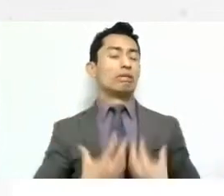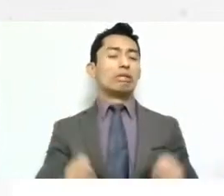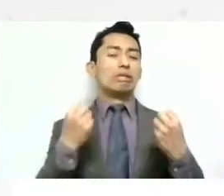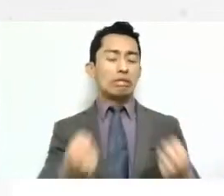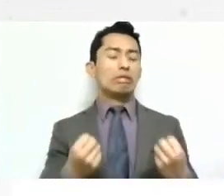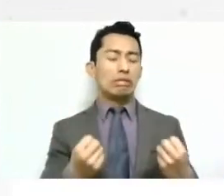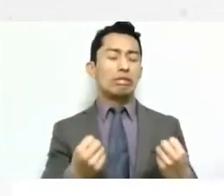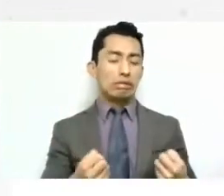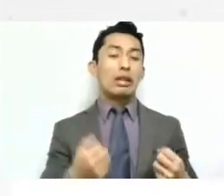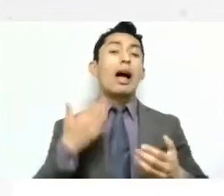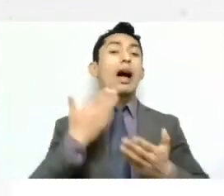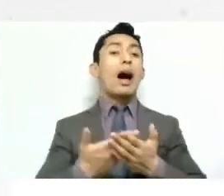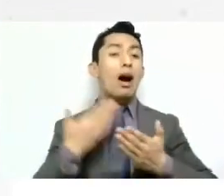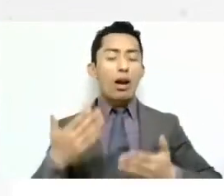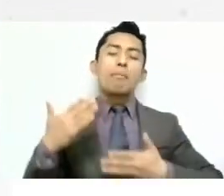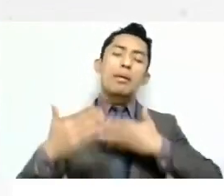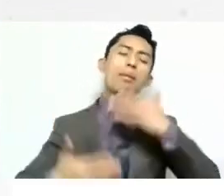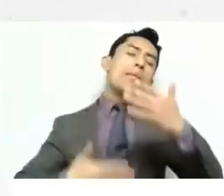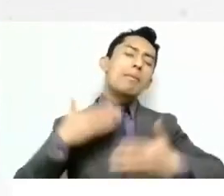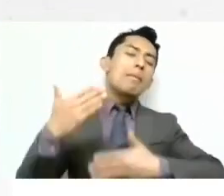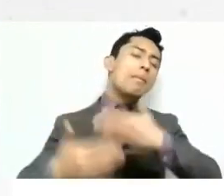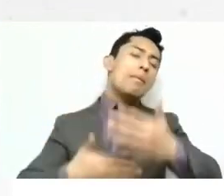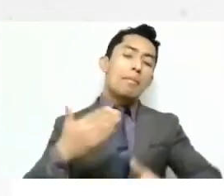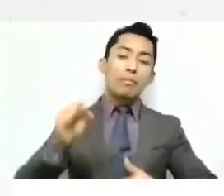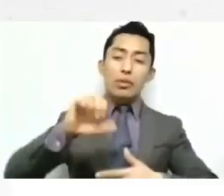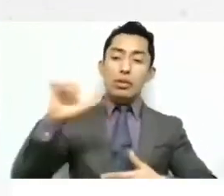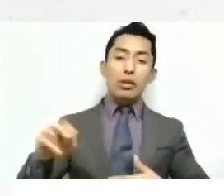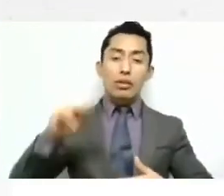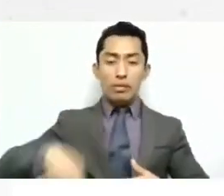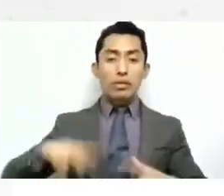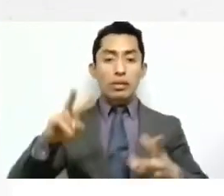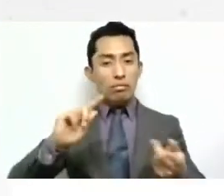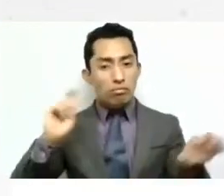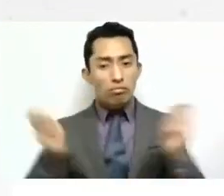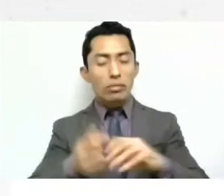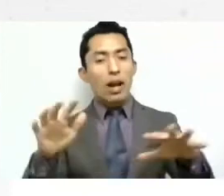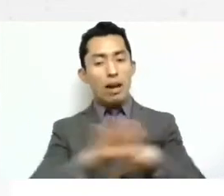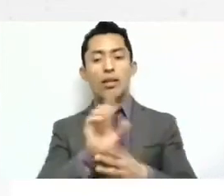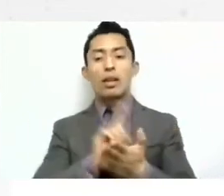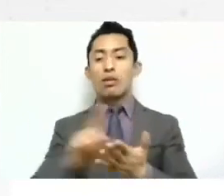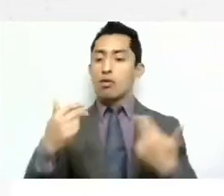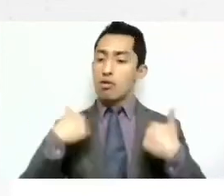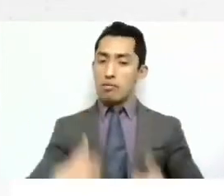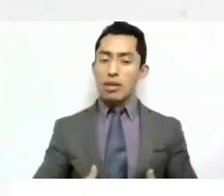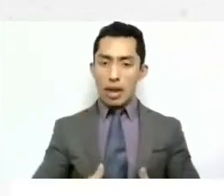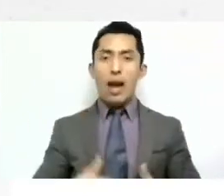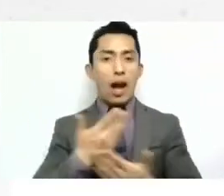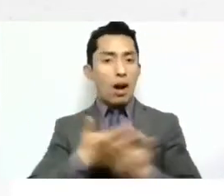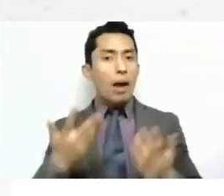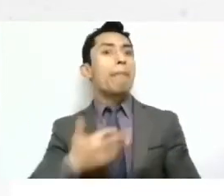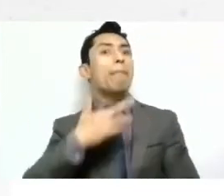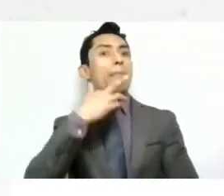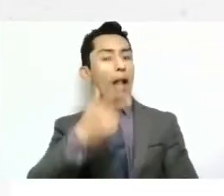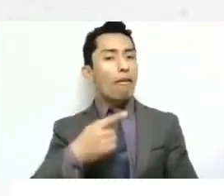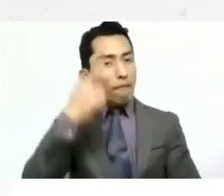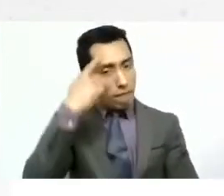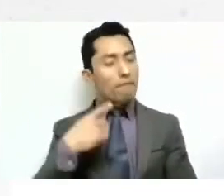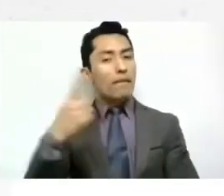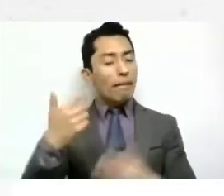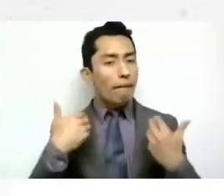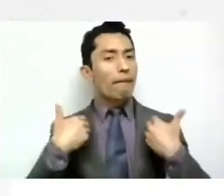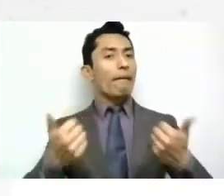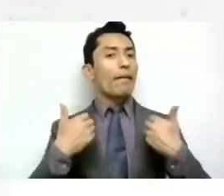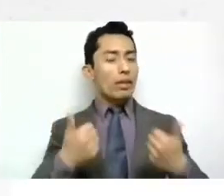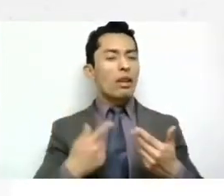el proceso que ha tenido la Suprema Corte de los Derechos Humanos, cómo ha sido más práctico, más sencilla, esta forma de